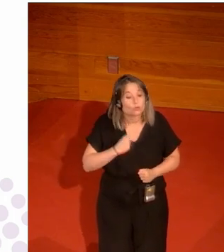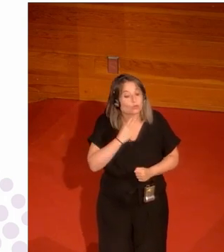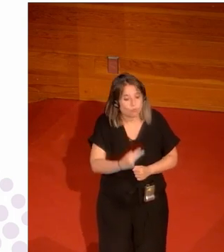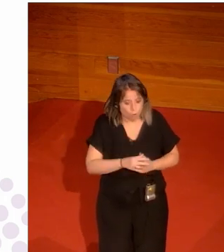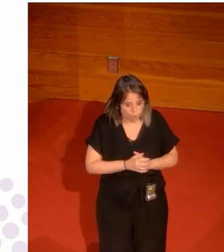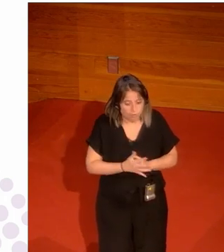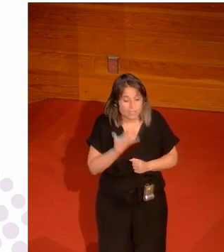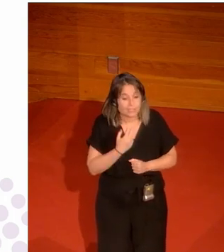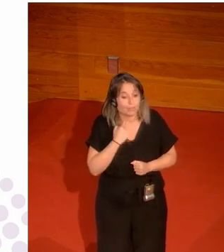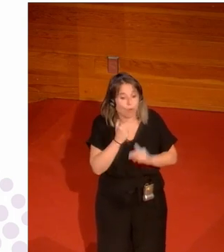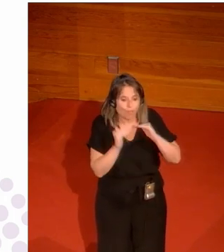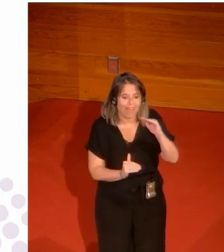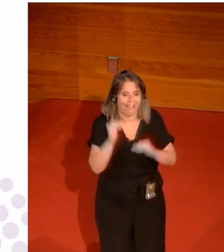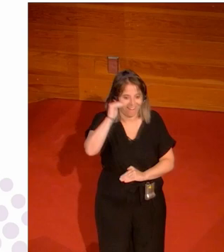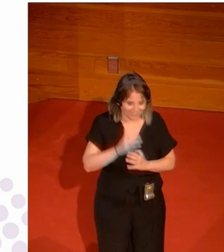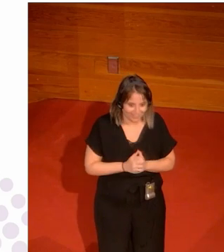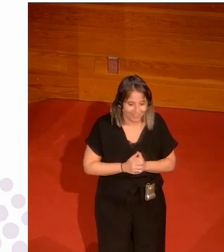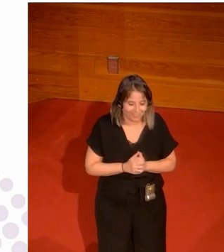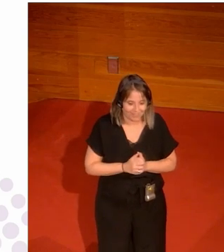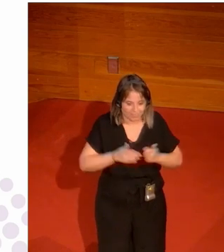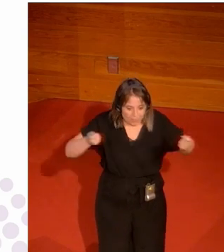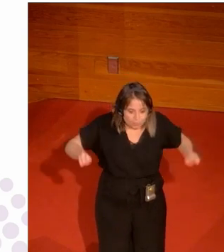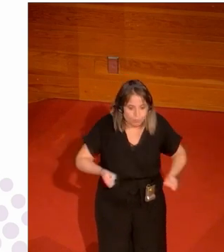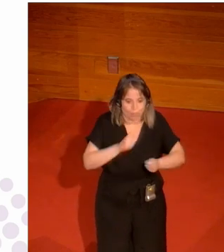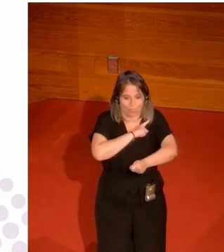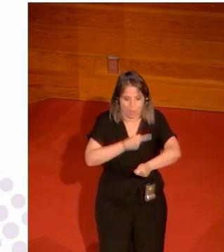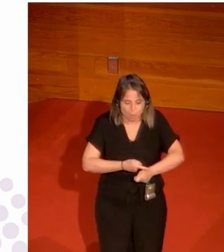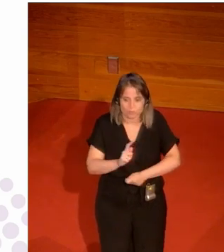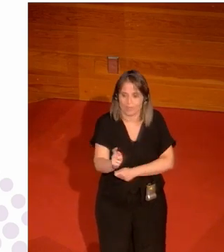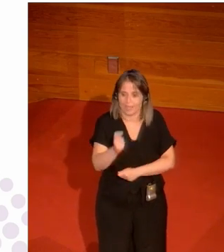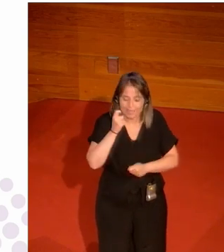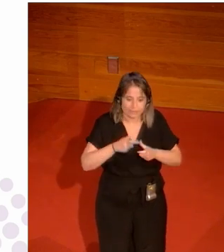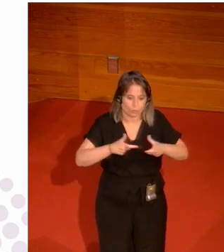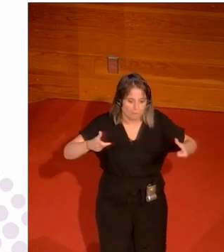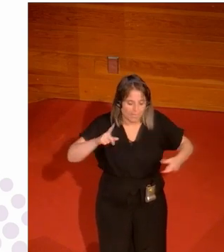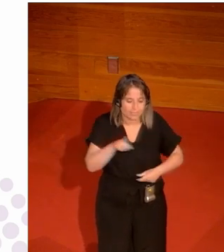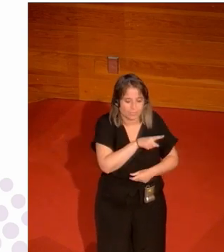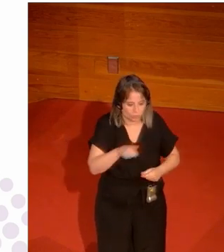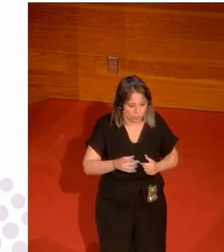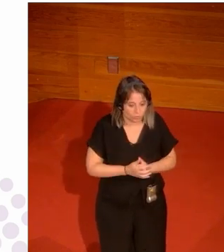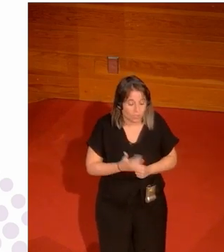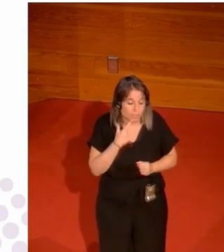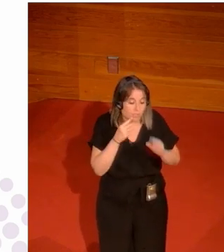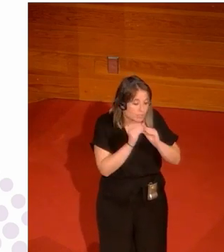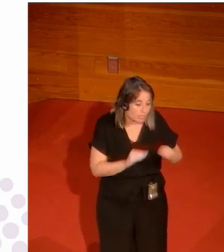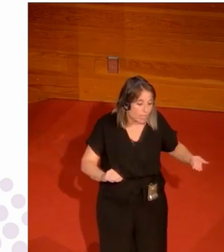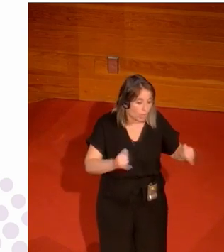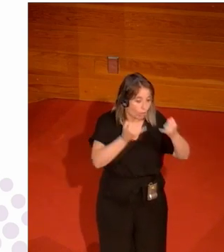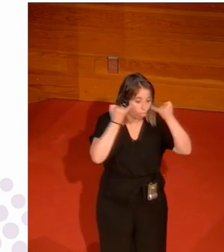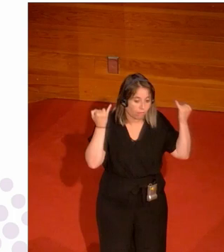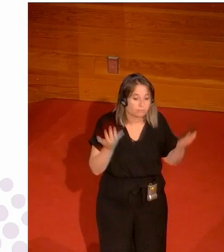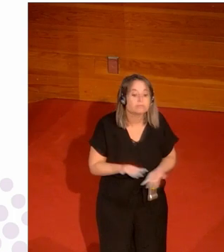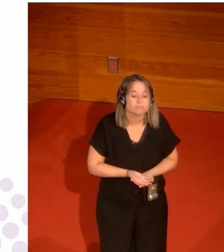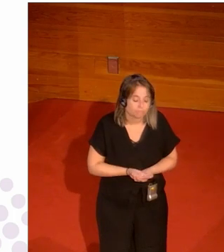cuanto más altavoz le demos más popular será ese deporte y ese éxito o no si lo queremos silenciar no decimos nada y